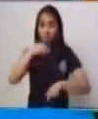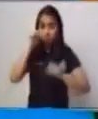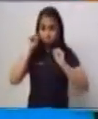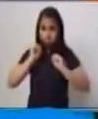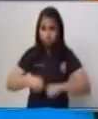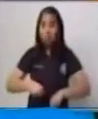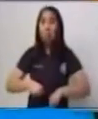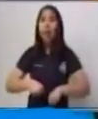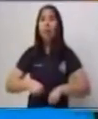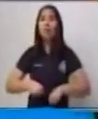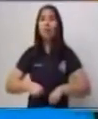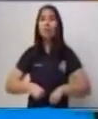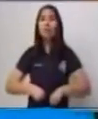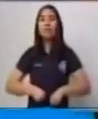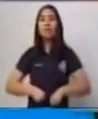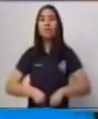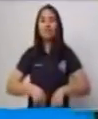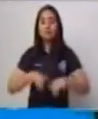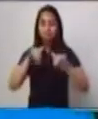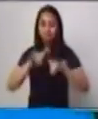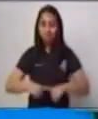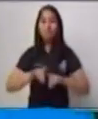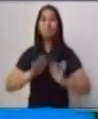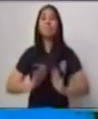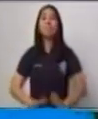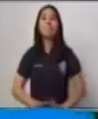lugar.